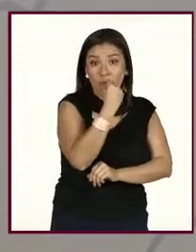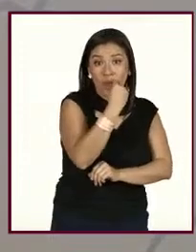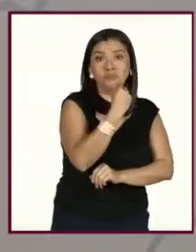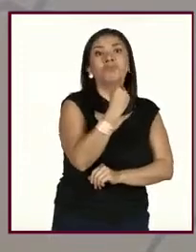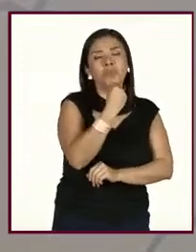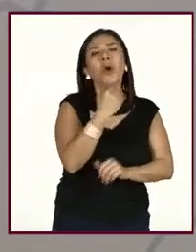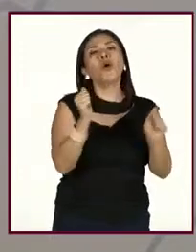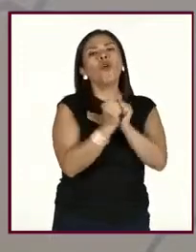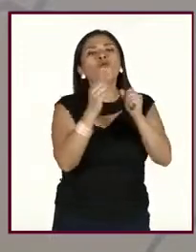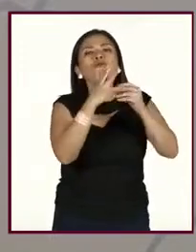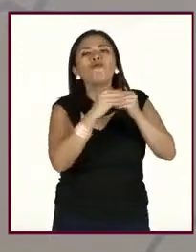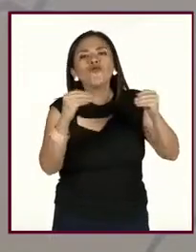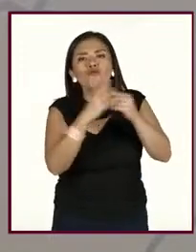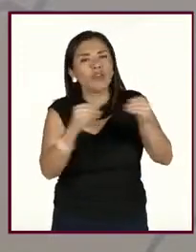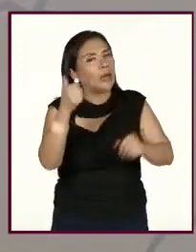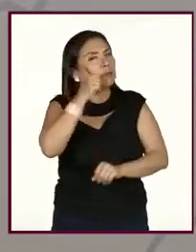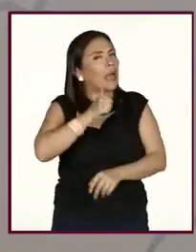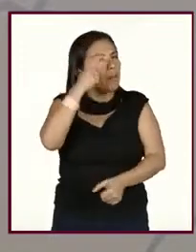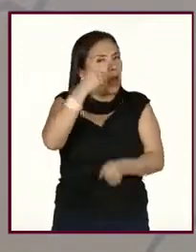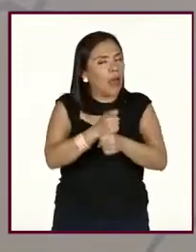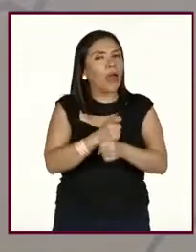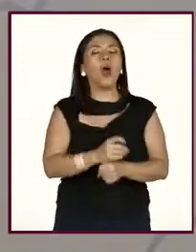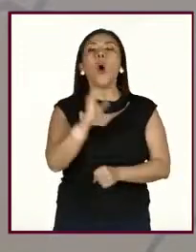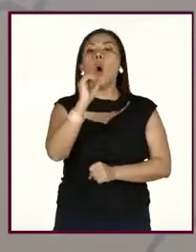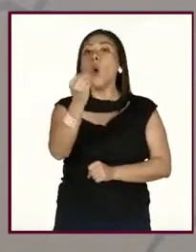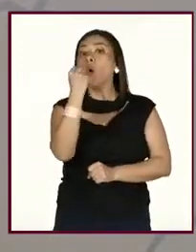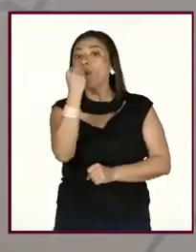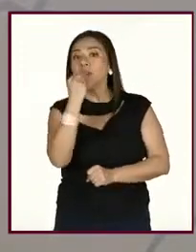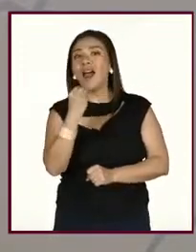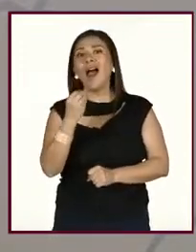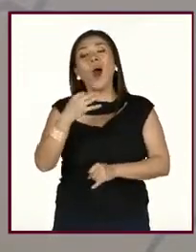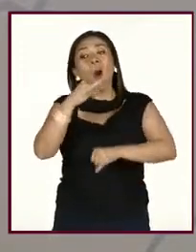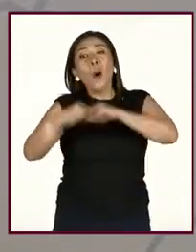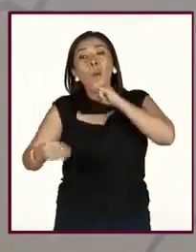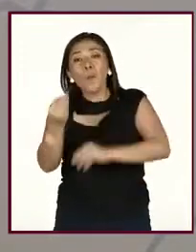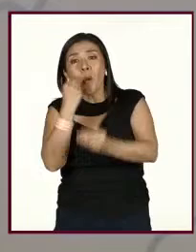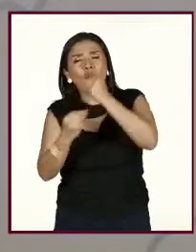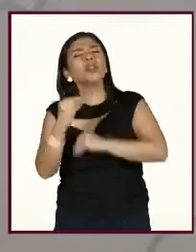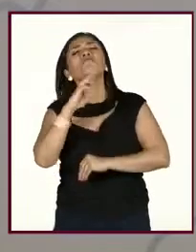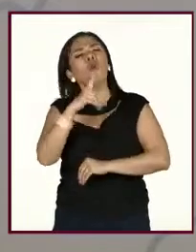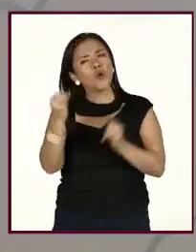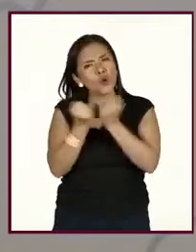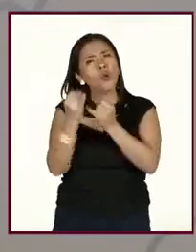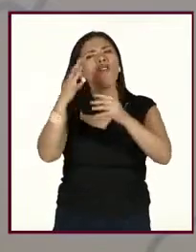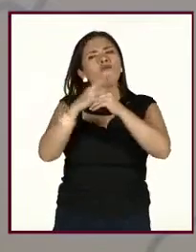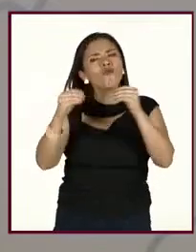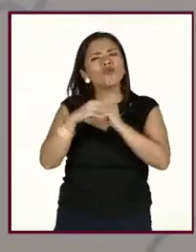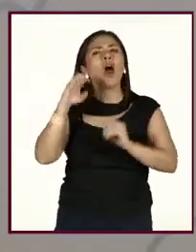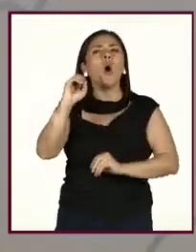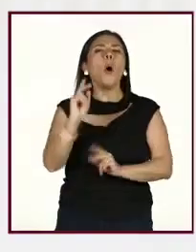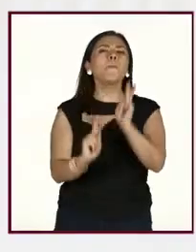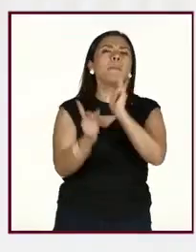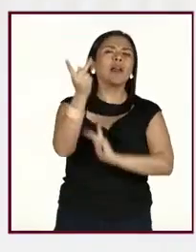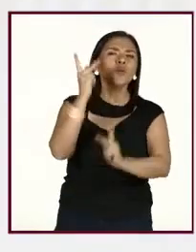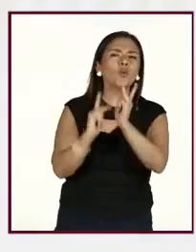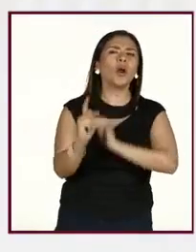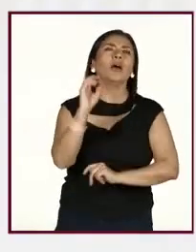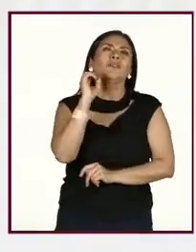incluir fruta, que no falte la fruta. A lo mejor en la comida, en vez de postre, pues, igual una fruta, incluir verduras, incluir